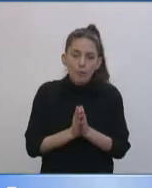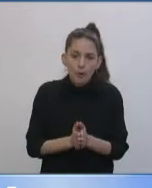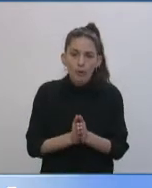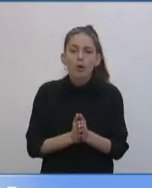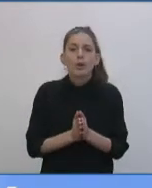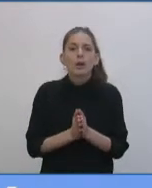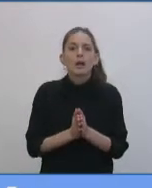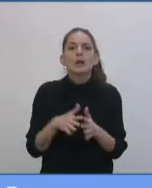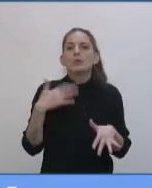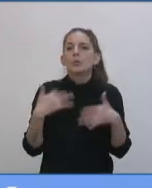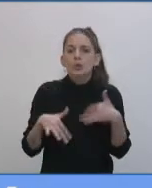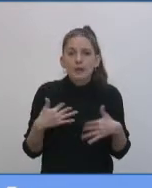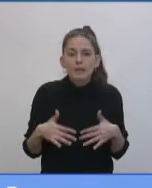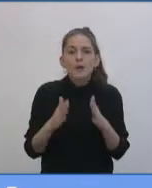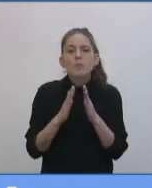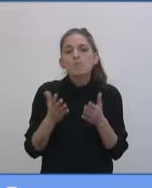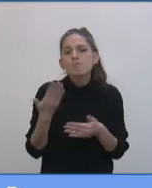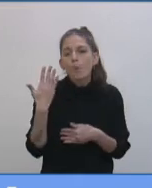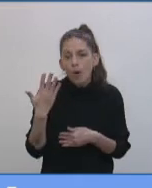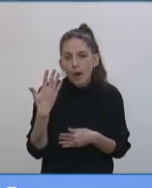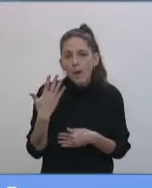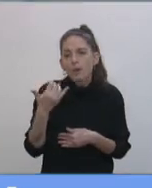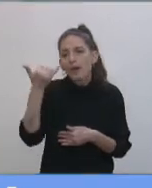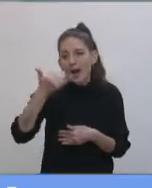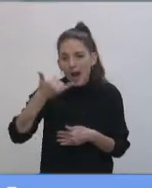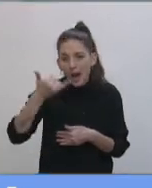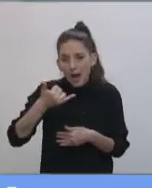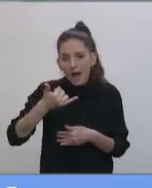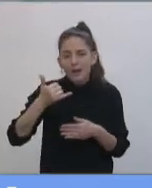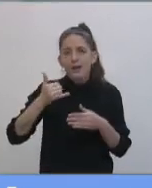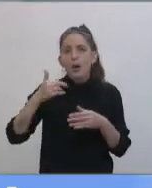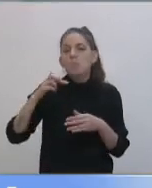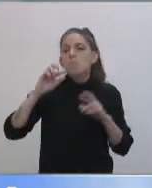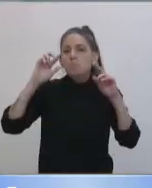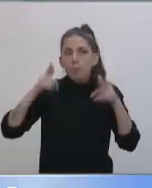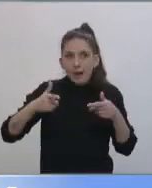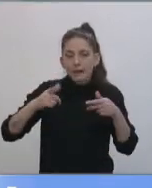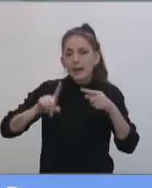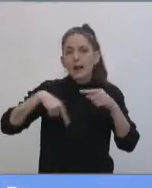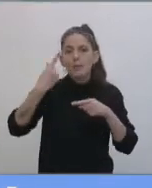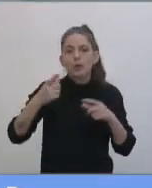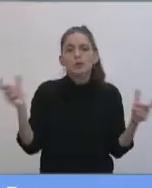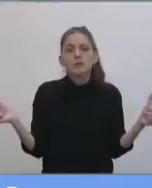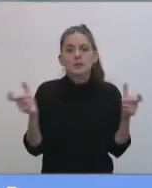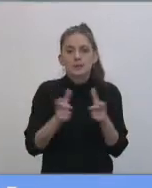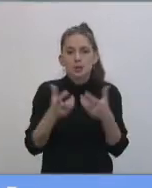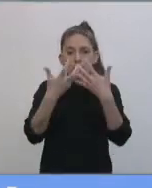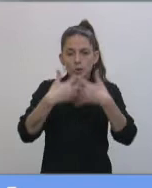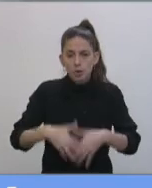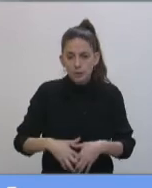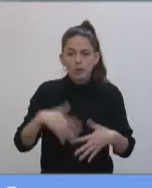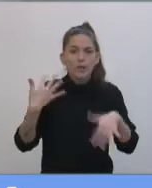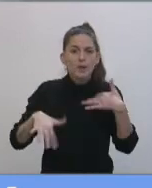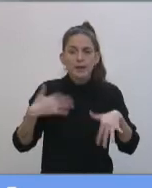tener una plenaria y poder tratar con dictamen en la próxima sesión el proyecto de